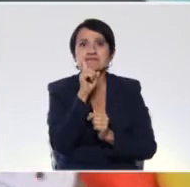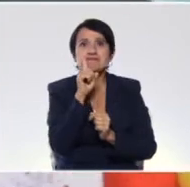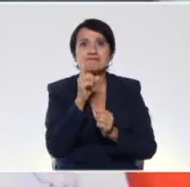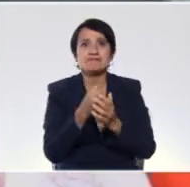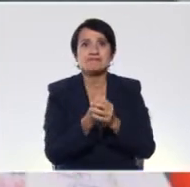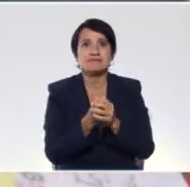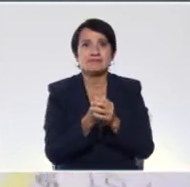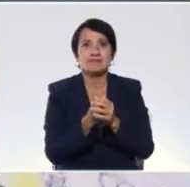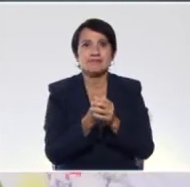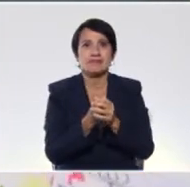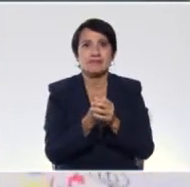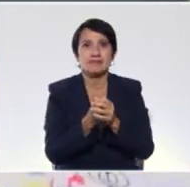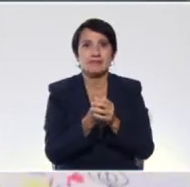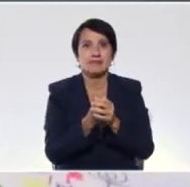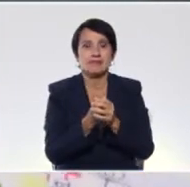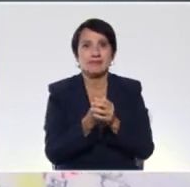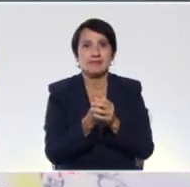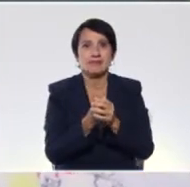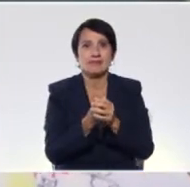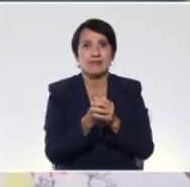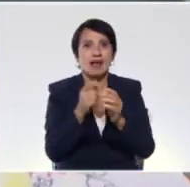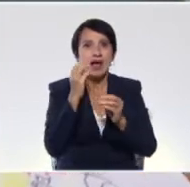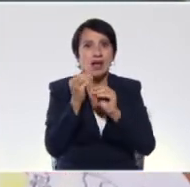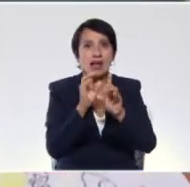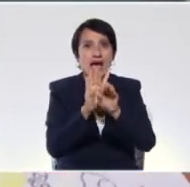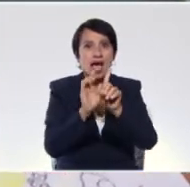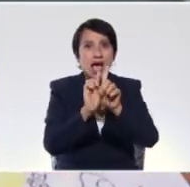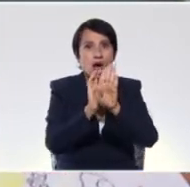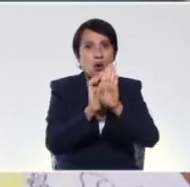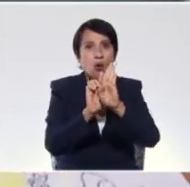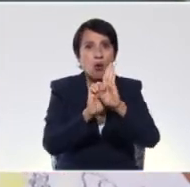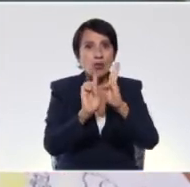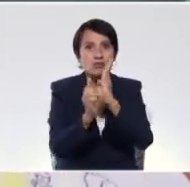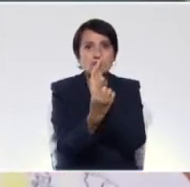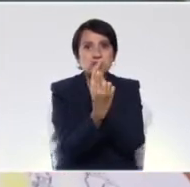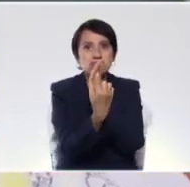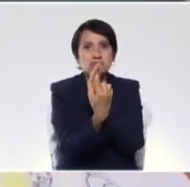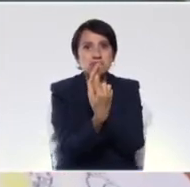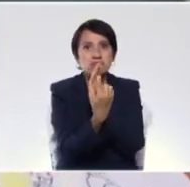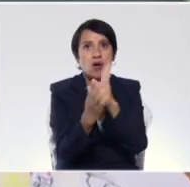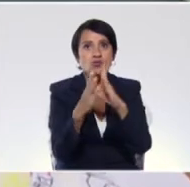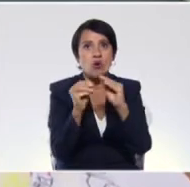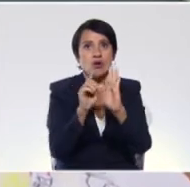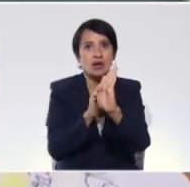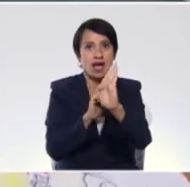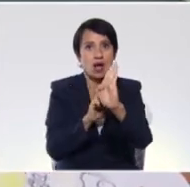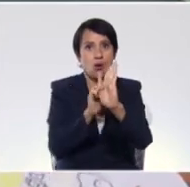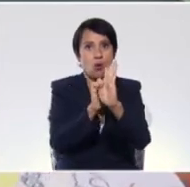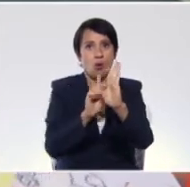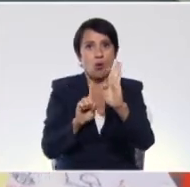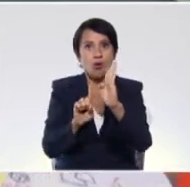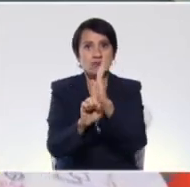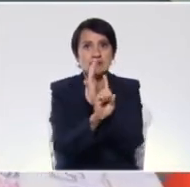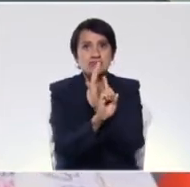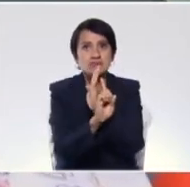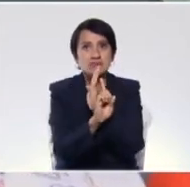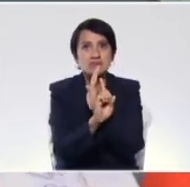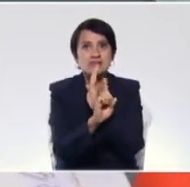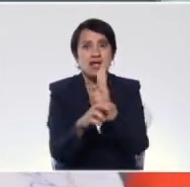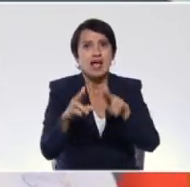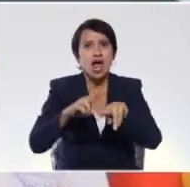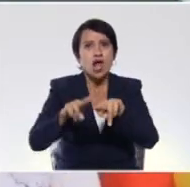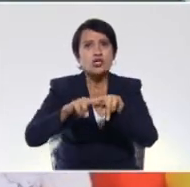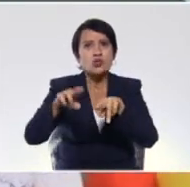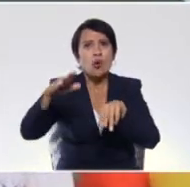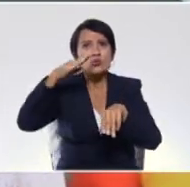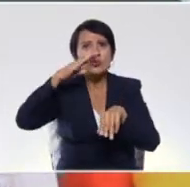la escondida. Fíjense, los niños de la etapa maternal, especialmente los